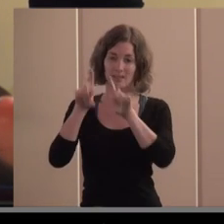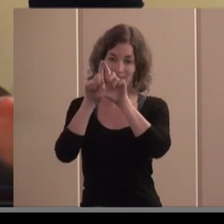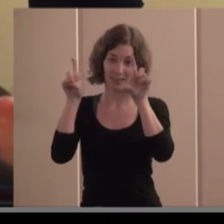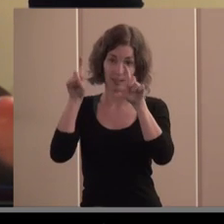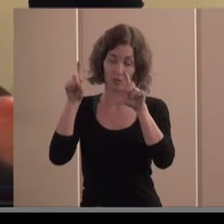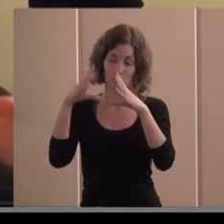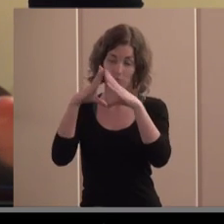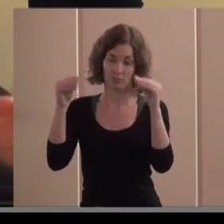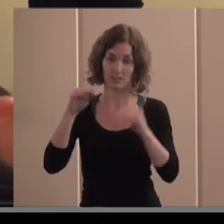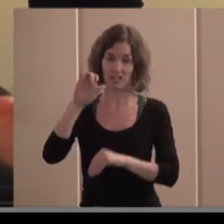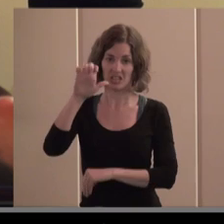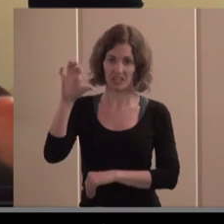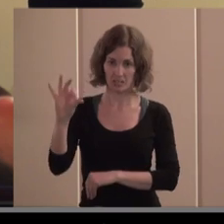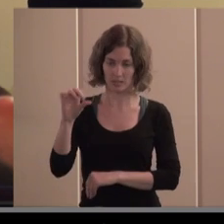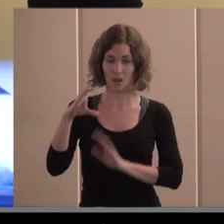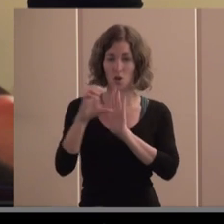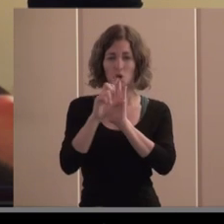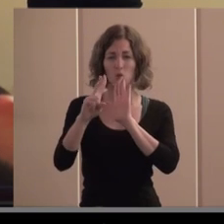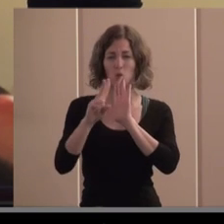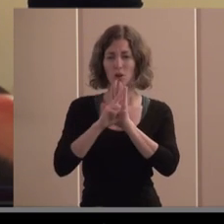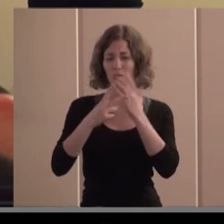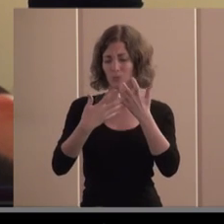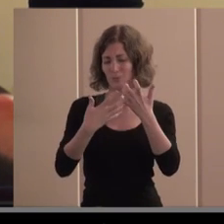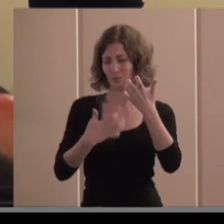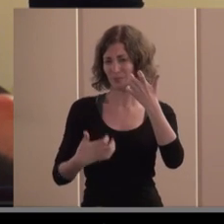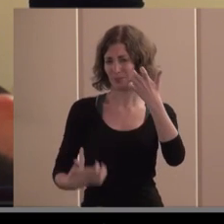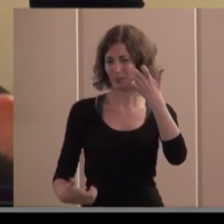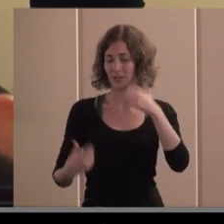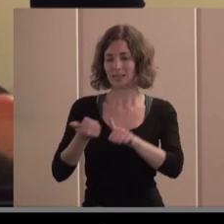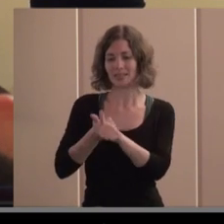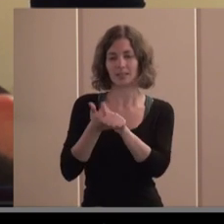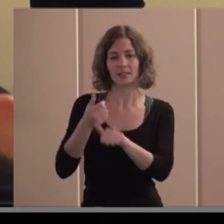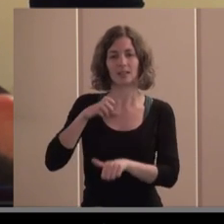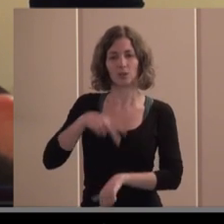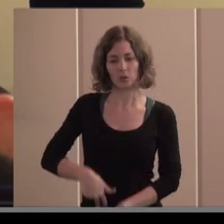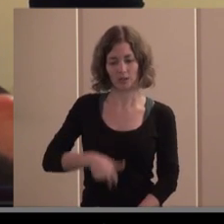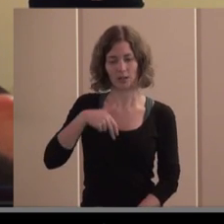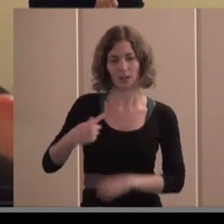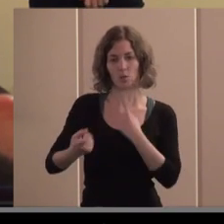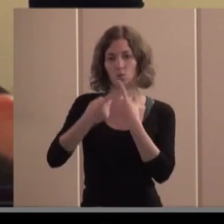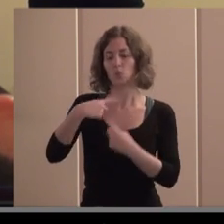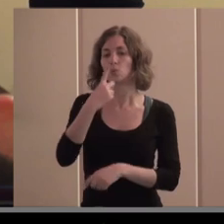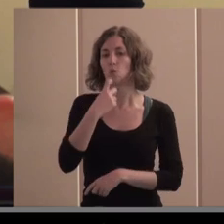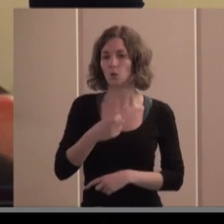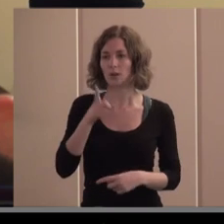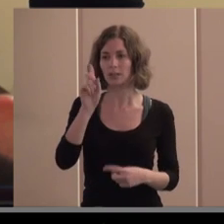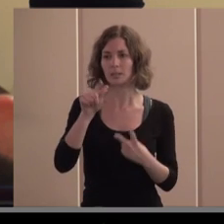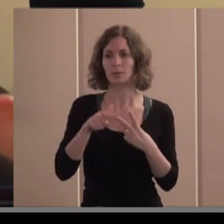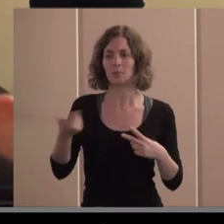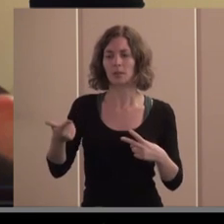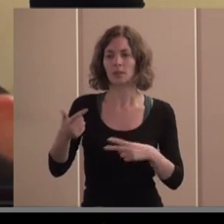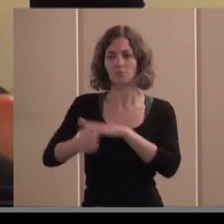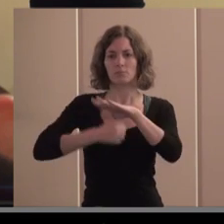su currículum es muy muy extenso ha sido secretario general de Cruz Roja ha ocupado diversos cargos de